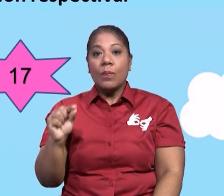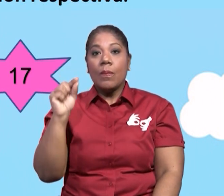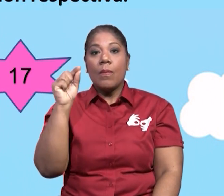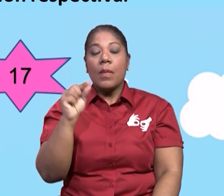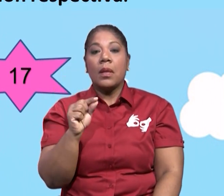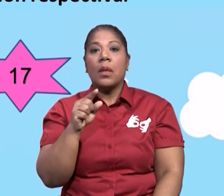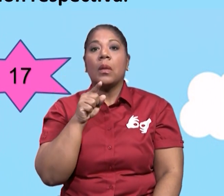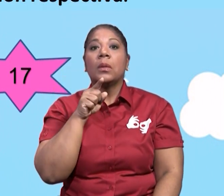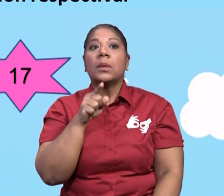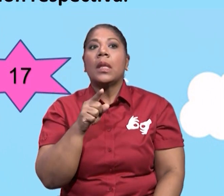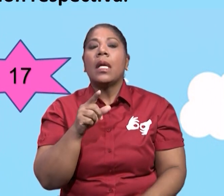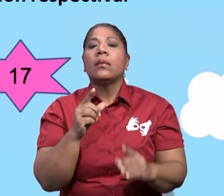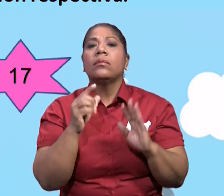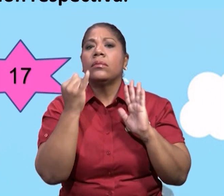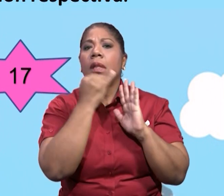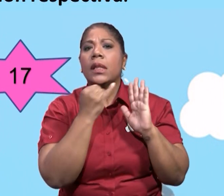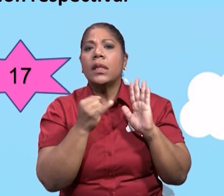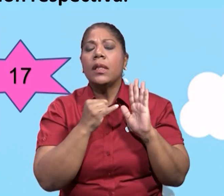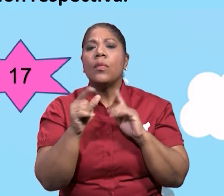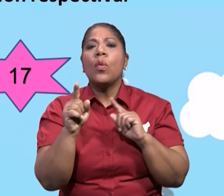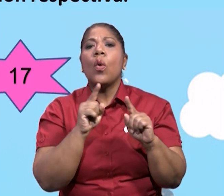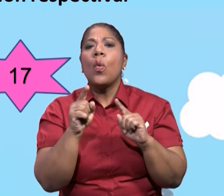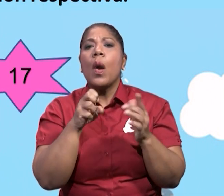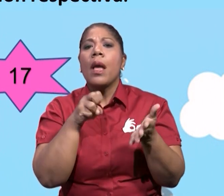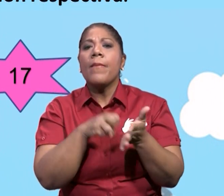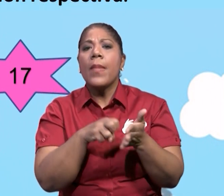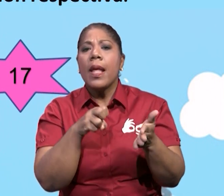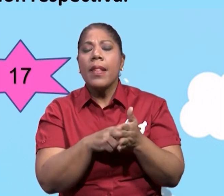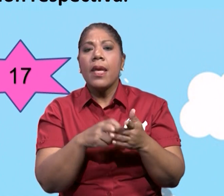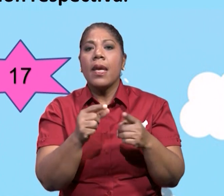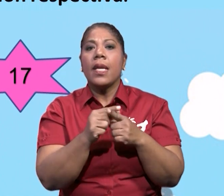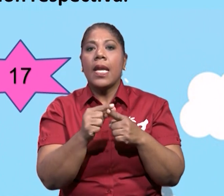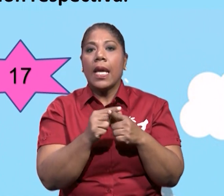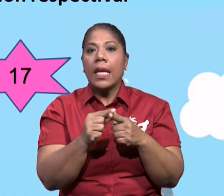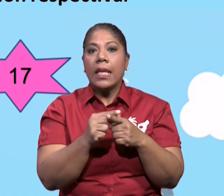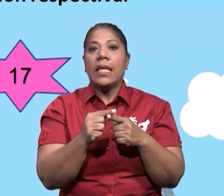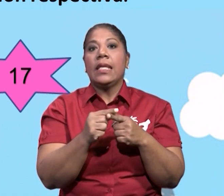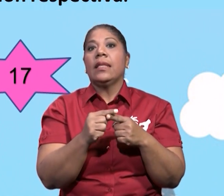usado en la construcción respectiva.